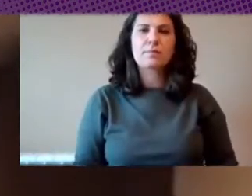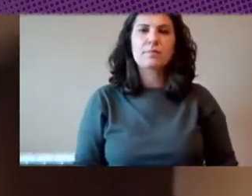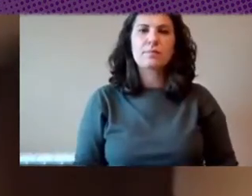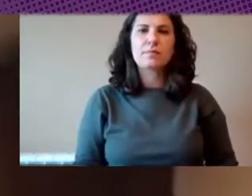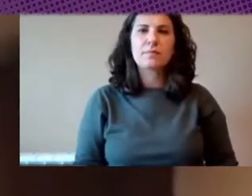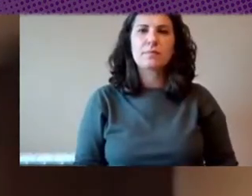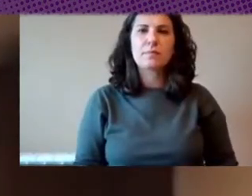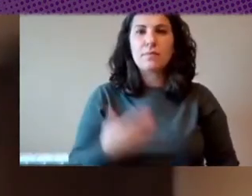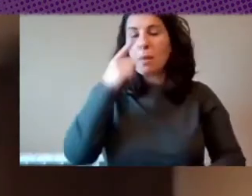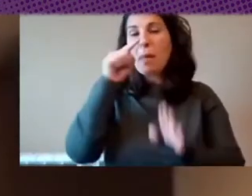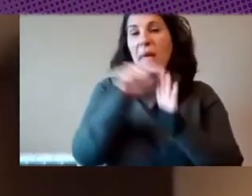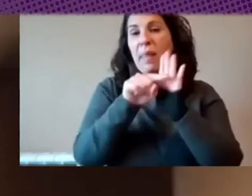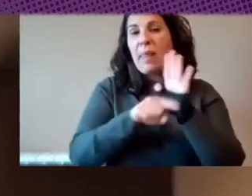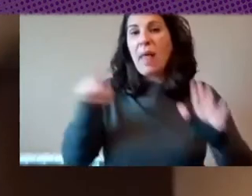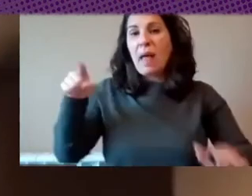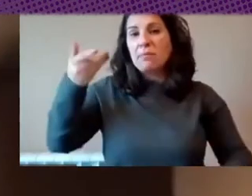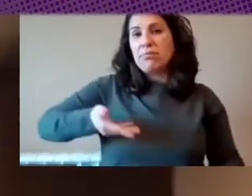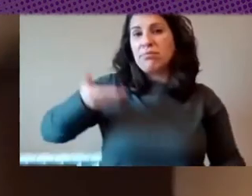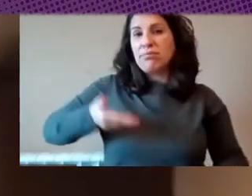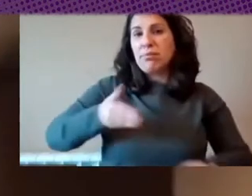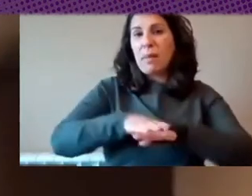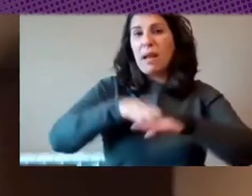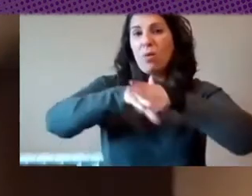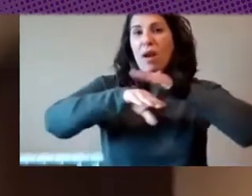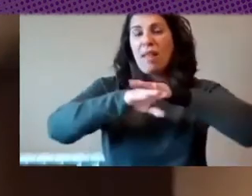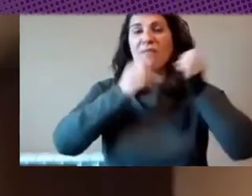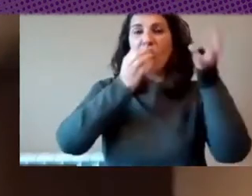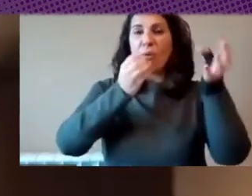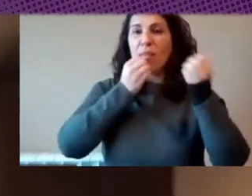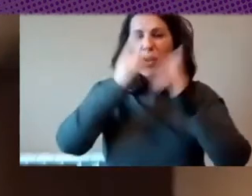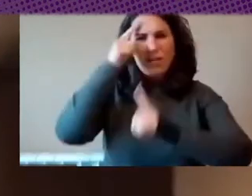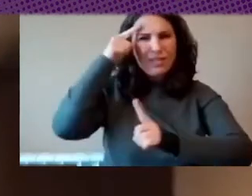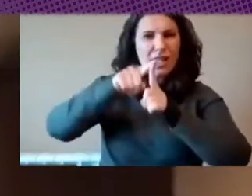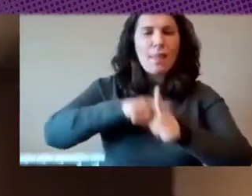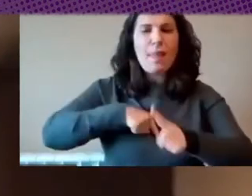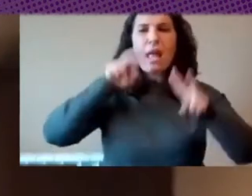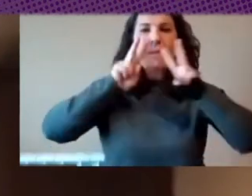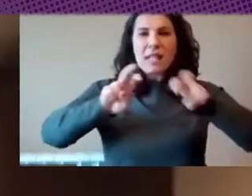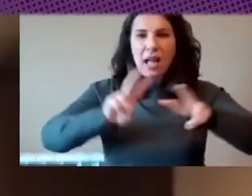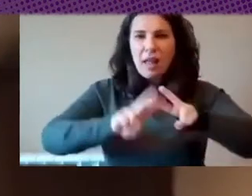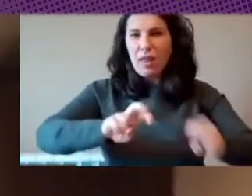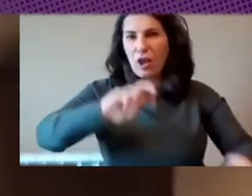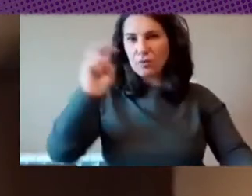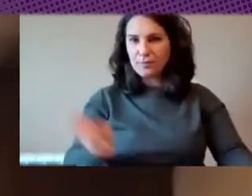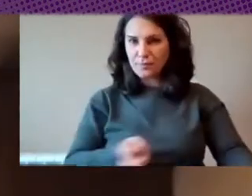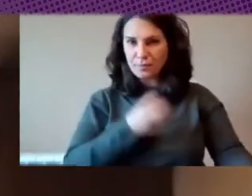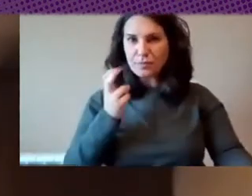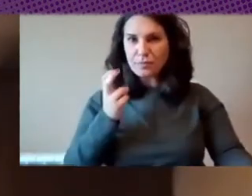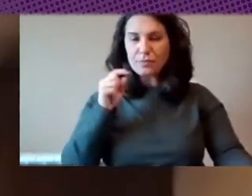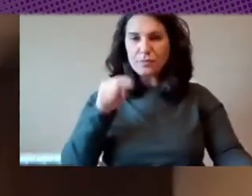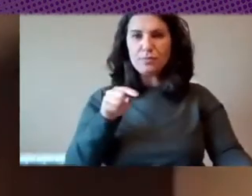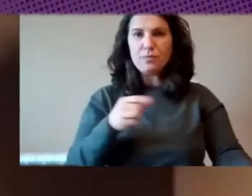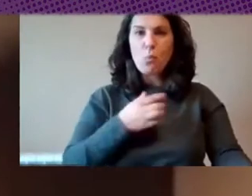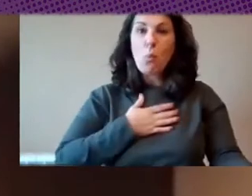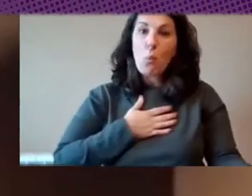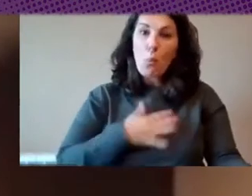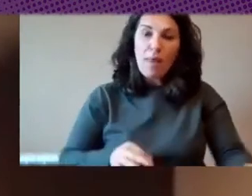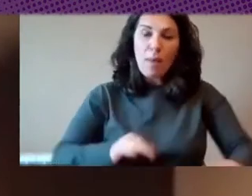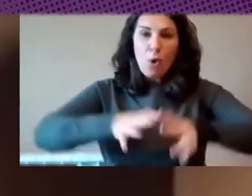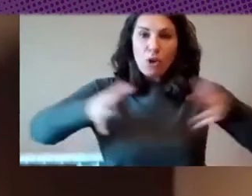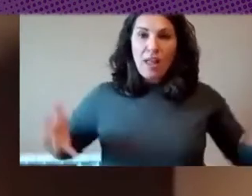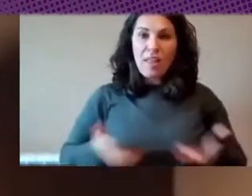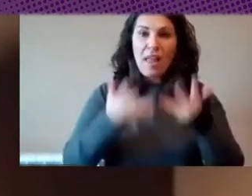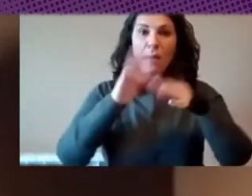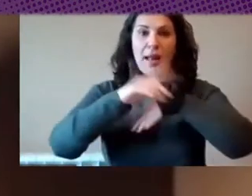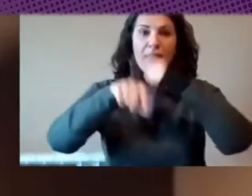simplemente de albergar la información con fines de investigación etcétera pero que puede ser potenciado para desarrollar